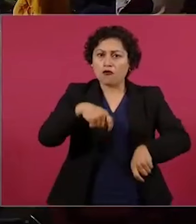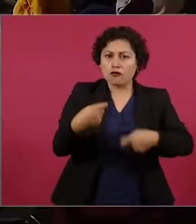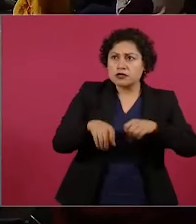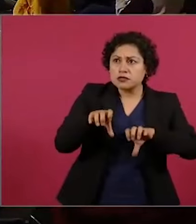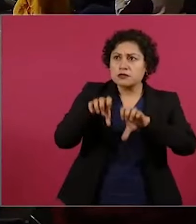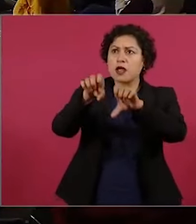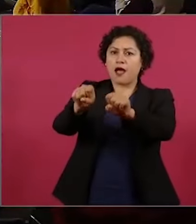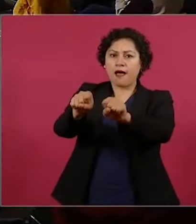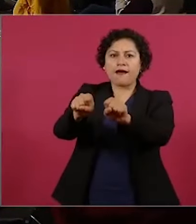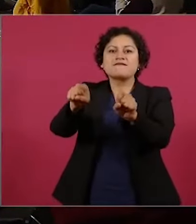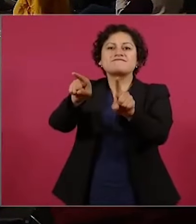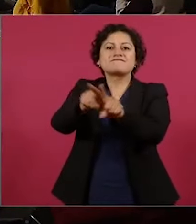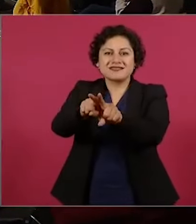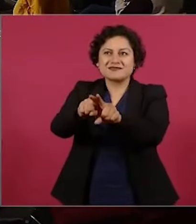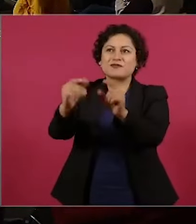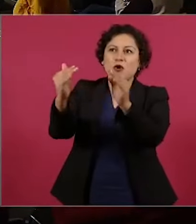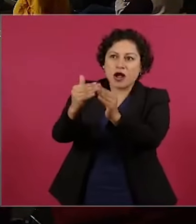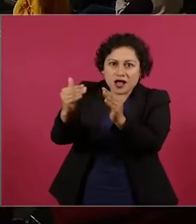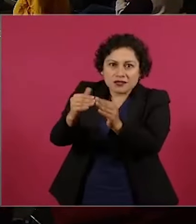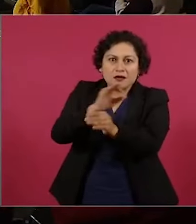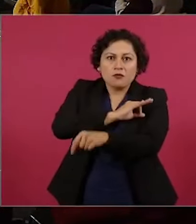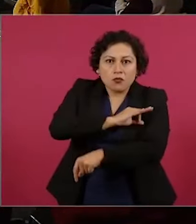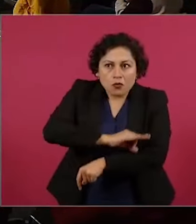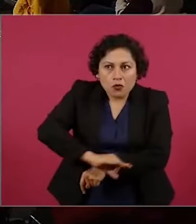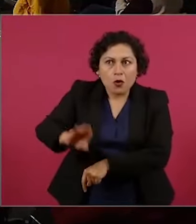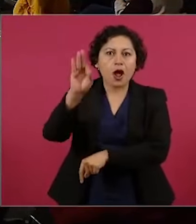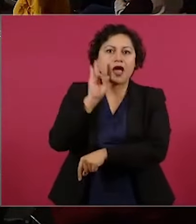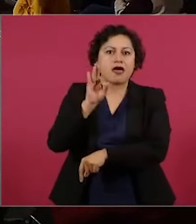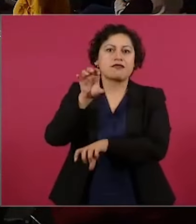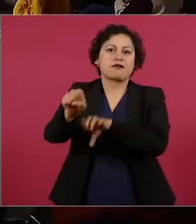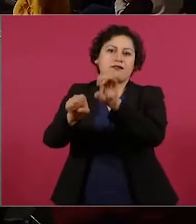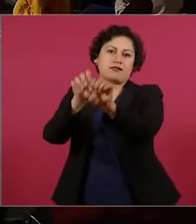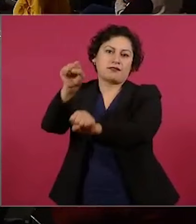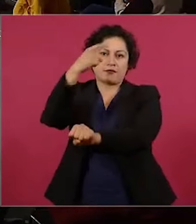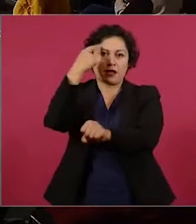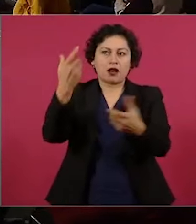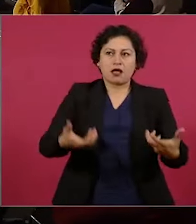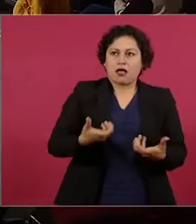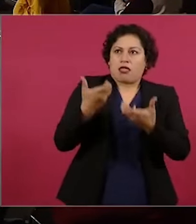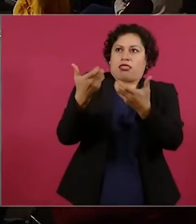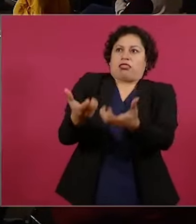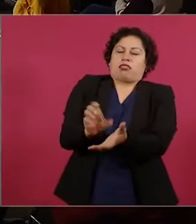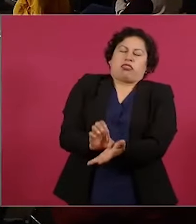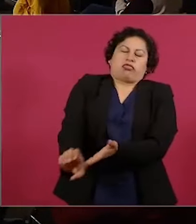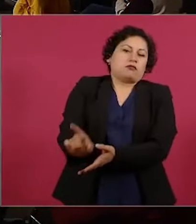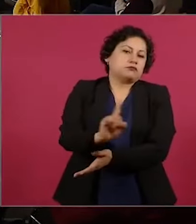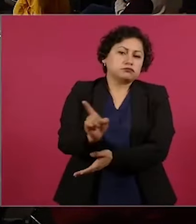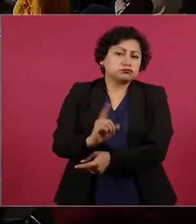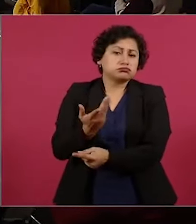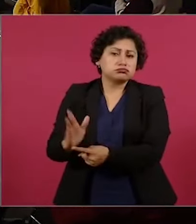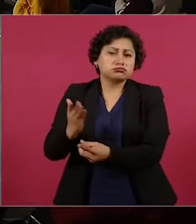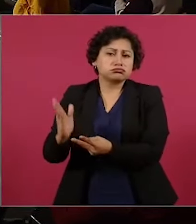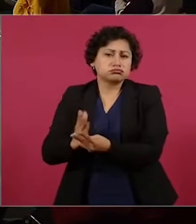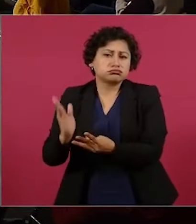a una vivienda sin descapitalizarse. De eso se trata la reforma, es una reforma al artículo 123, fracción 12, que